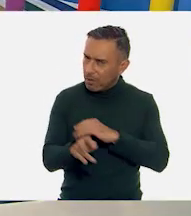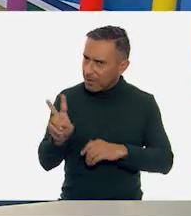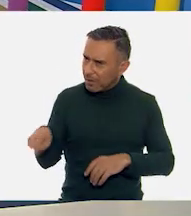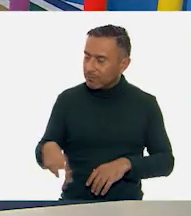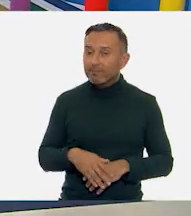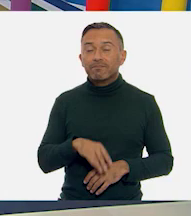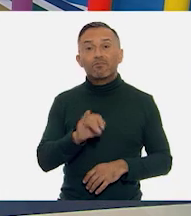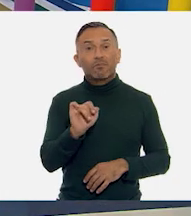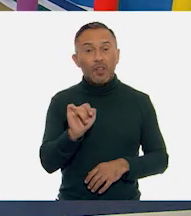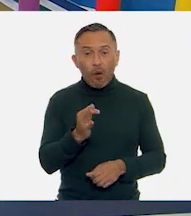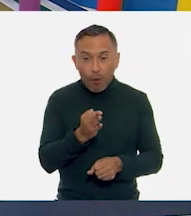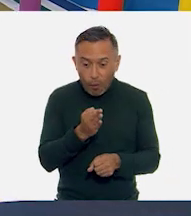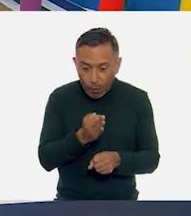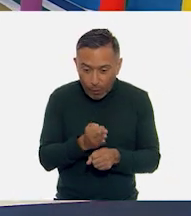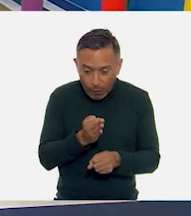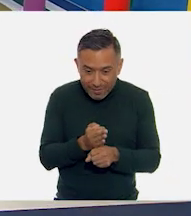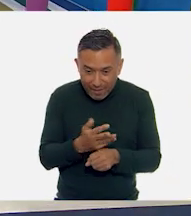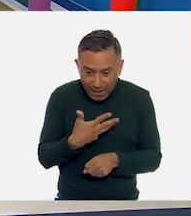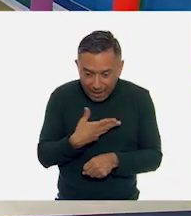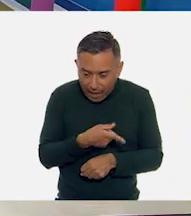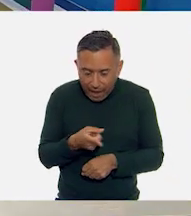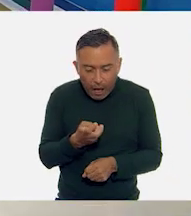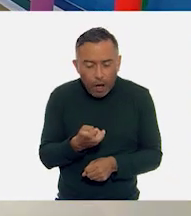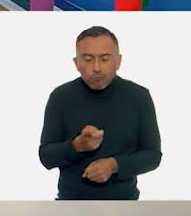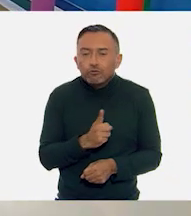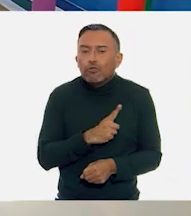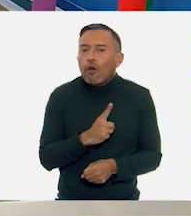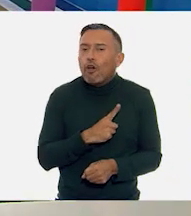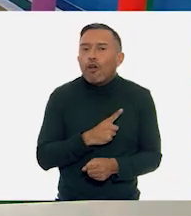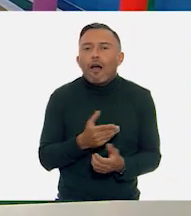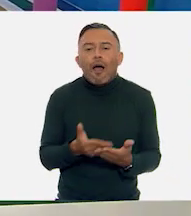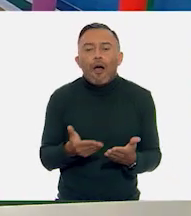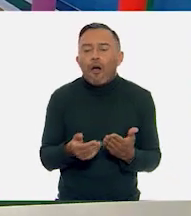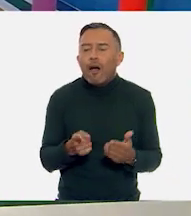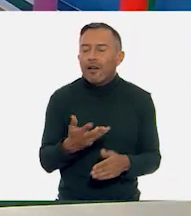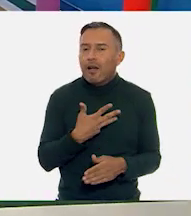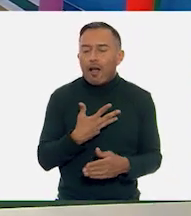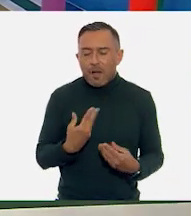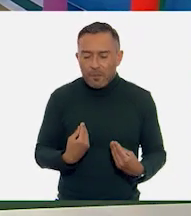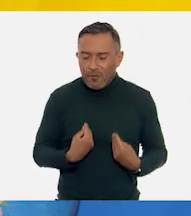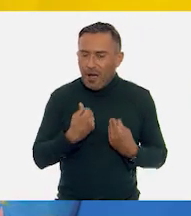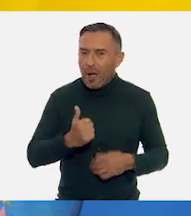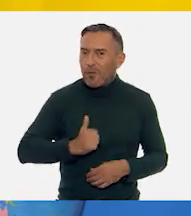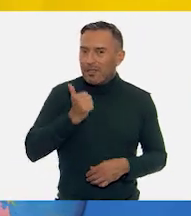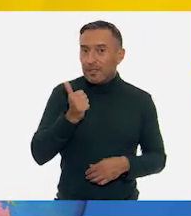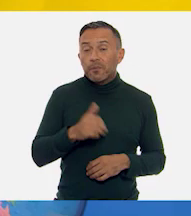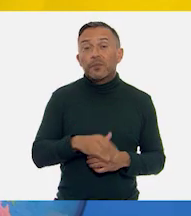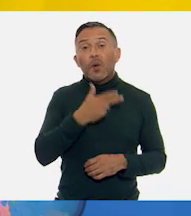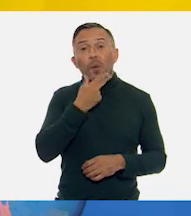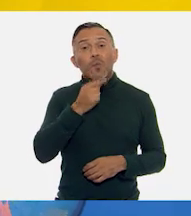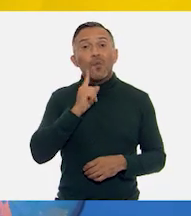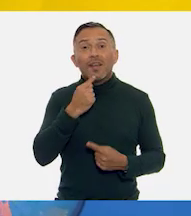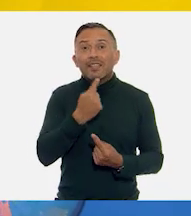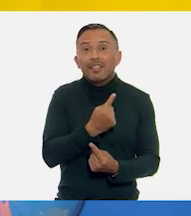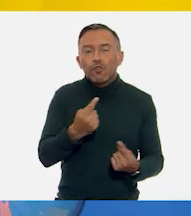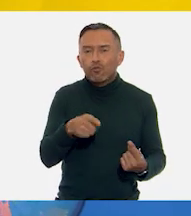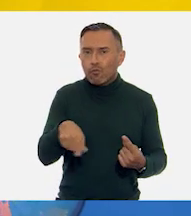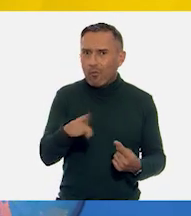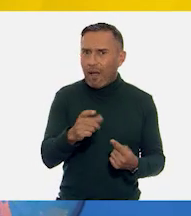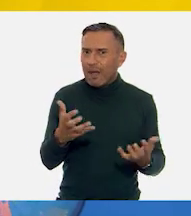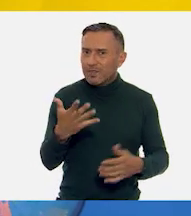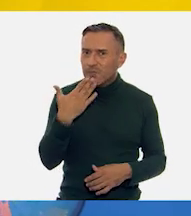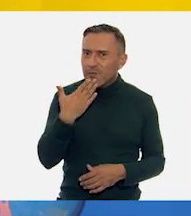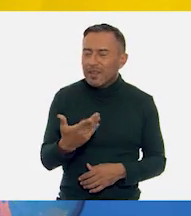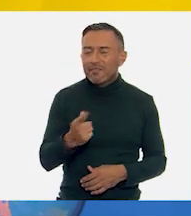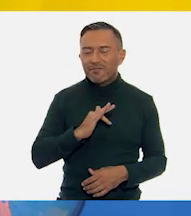El presente es lo único que tenemos, así que hay que vivirlo. Y, niñas y niños, lo están haciendo muy bien. Muchas